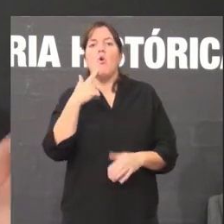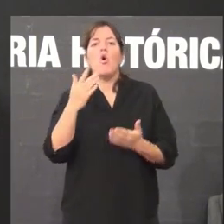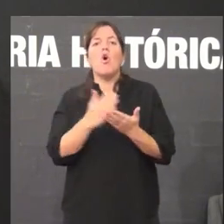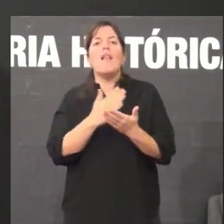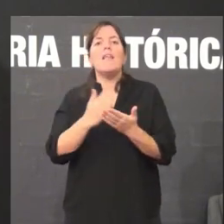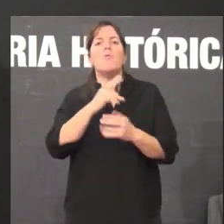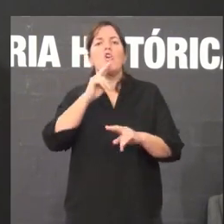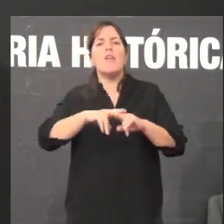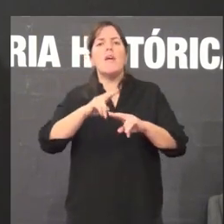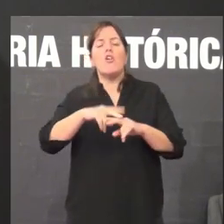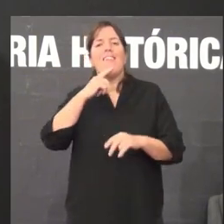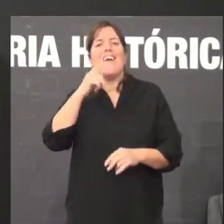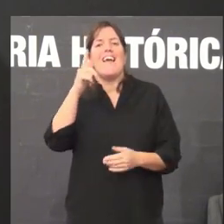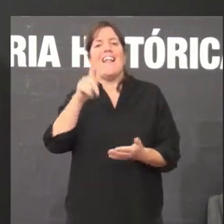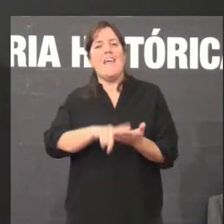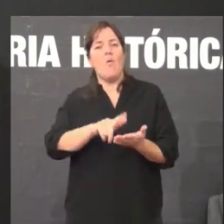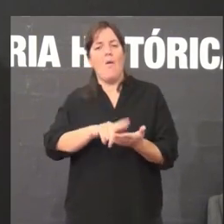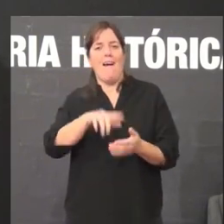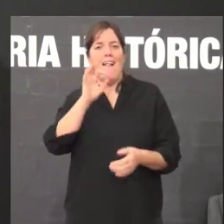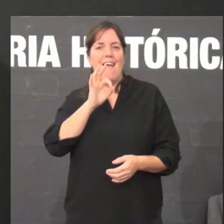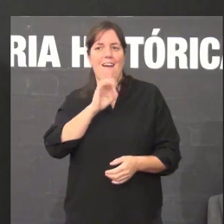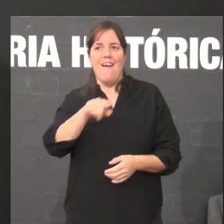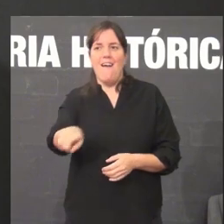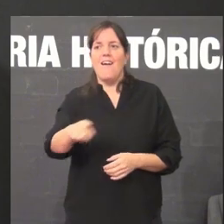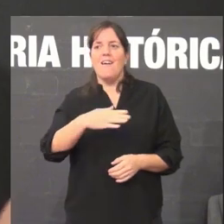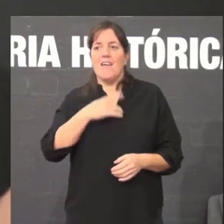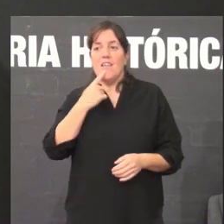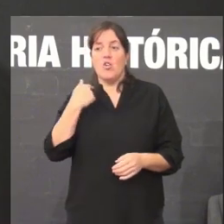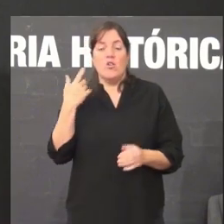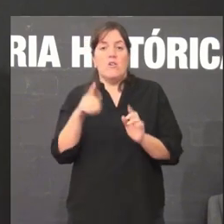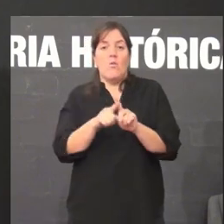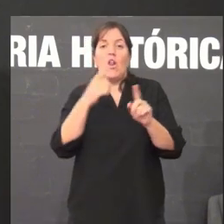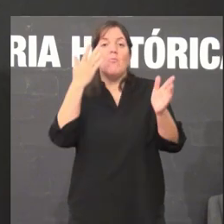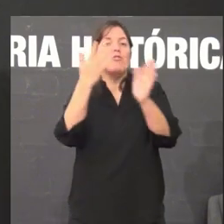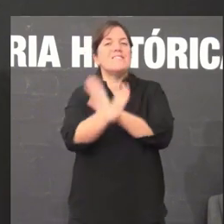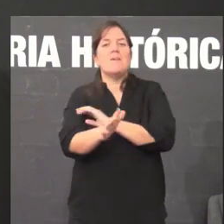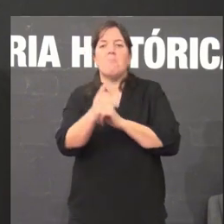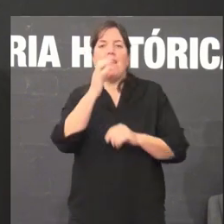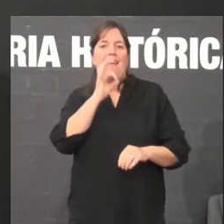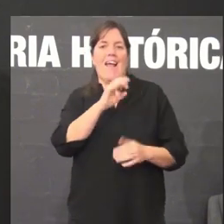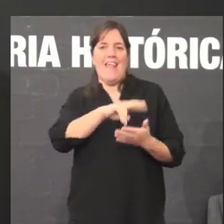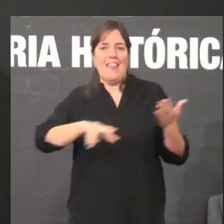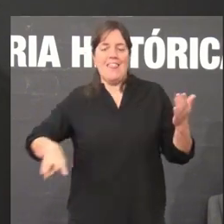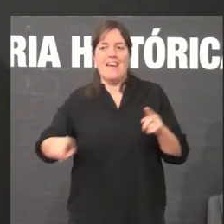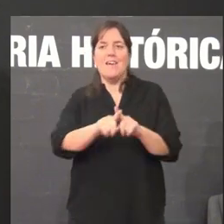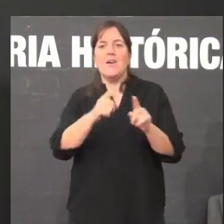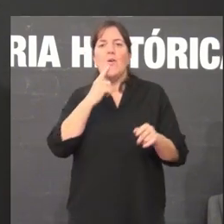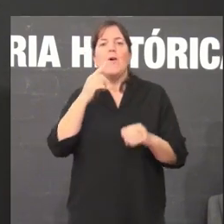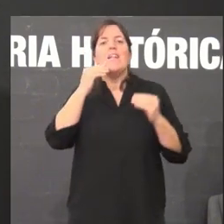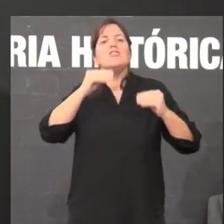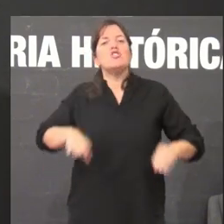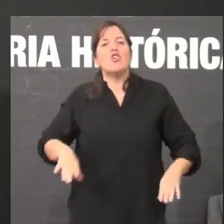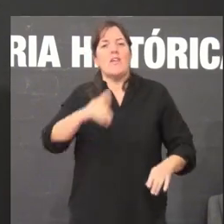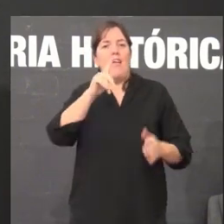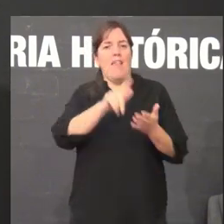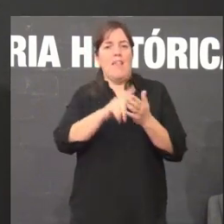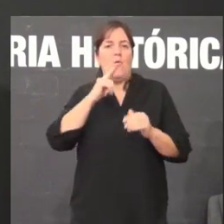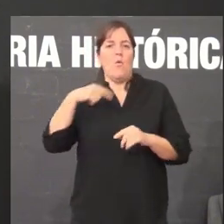negro da lingua galega, que eu creo que é como sempre en Galiza, da historia da lingua a través dos séculos.